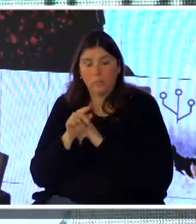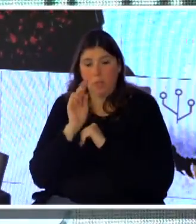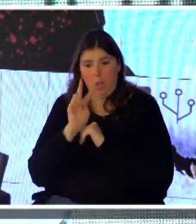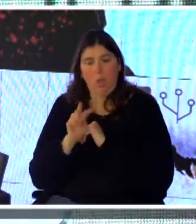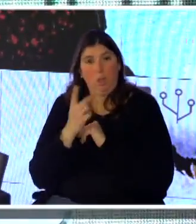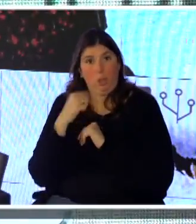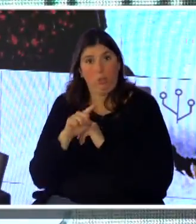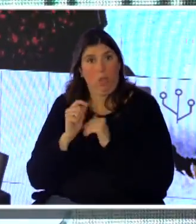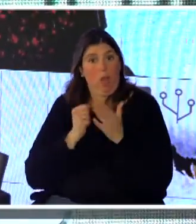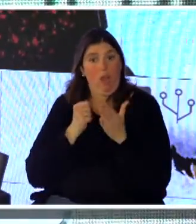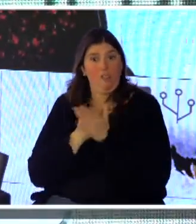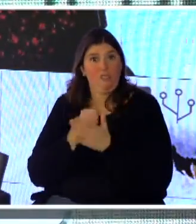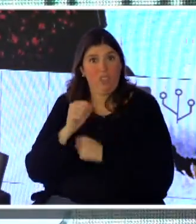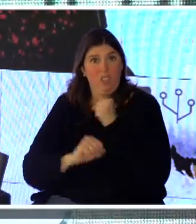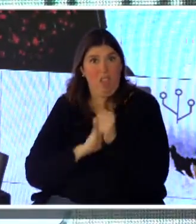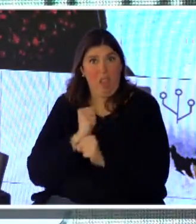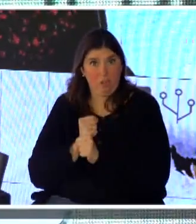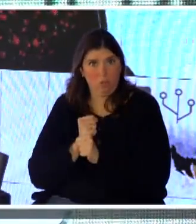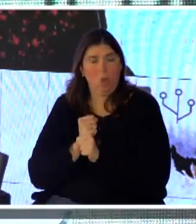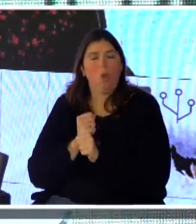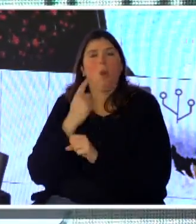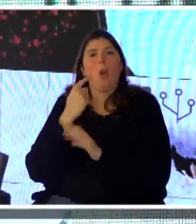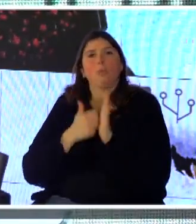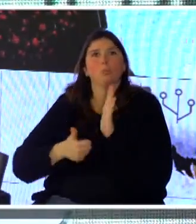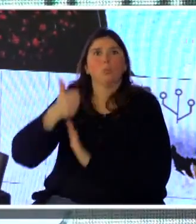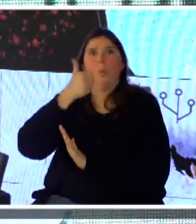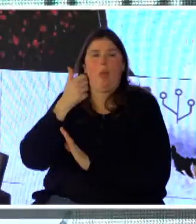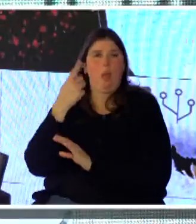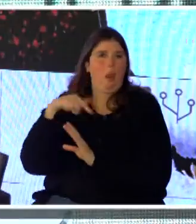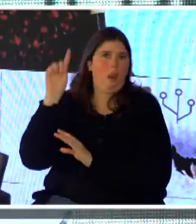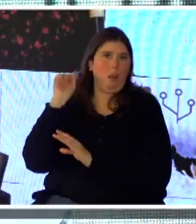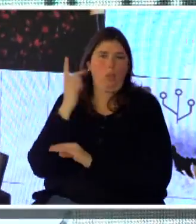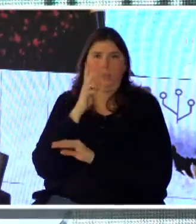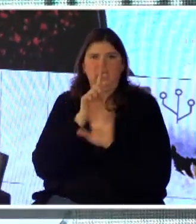la cantidad de visitas que hemos tenido en el año 2017.